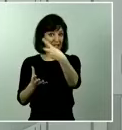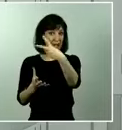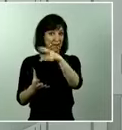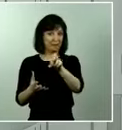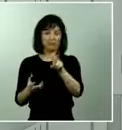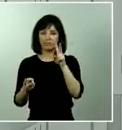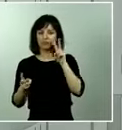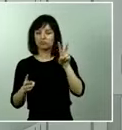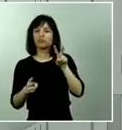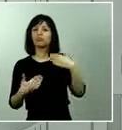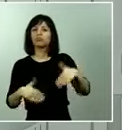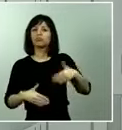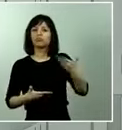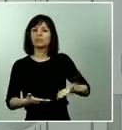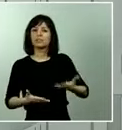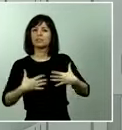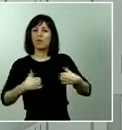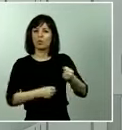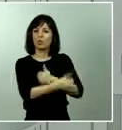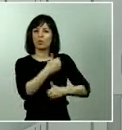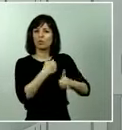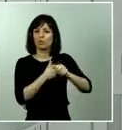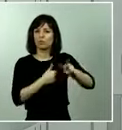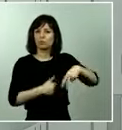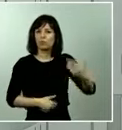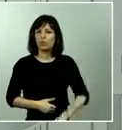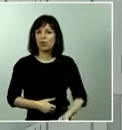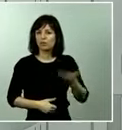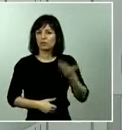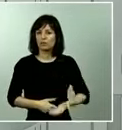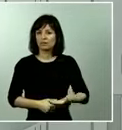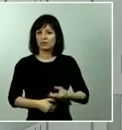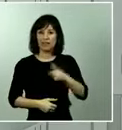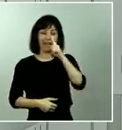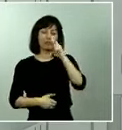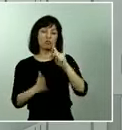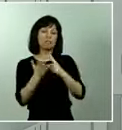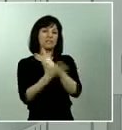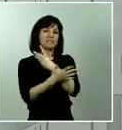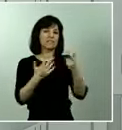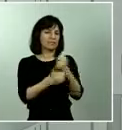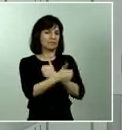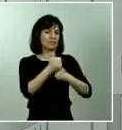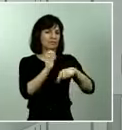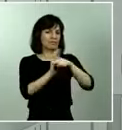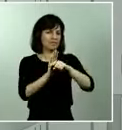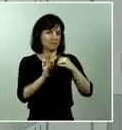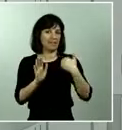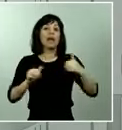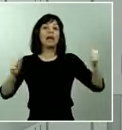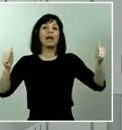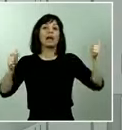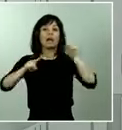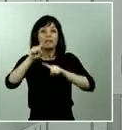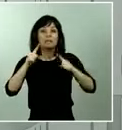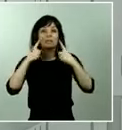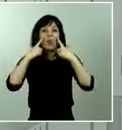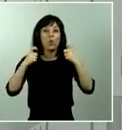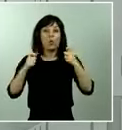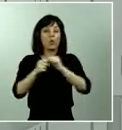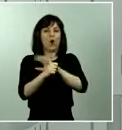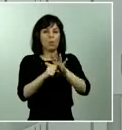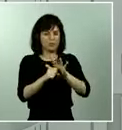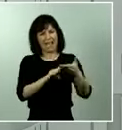incorporándola como prioridad desde el 2017, con anterioridad, por tanto, a la crisis del COVID-19, es una muestra de la